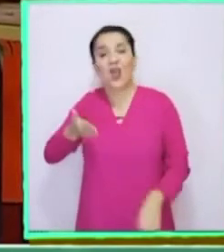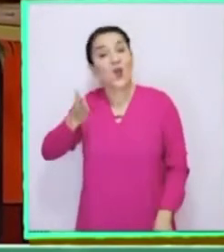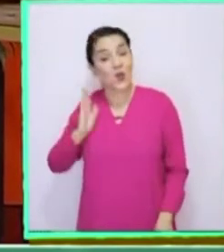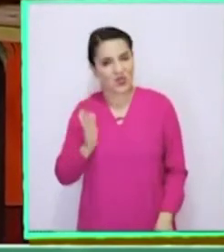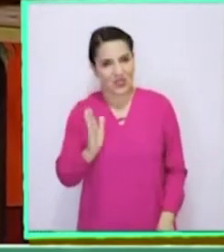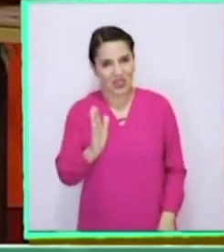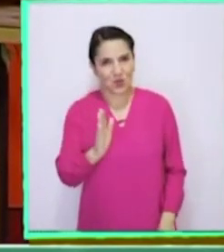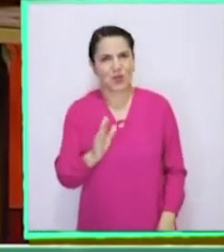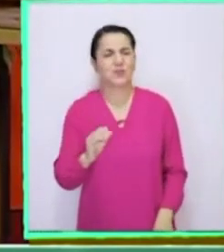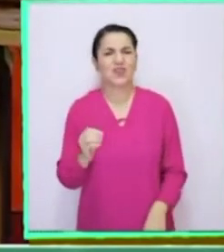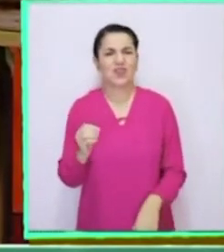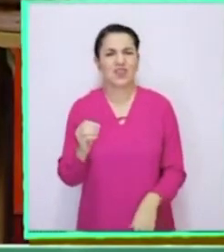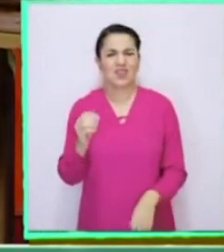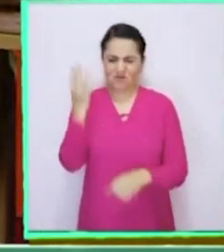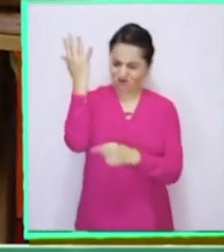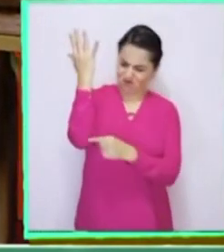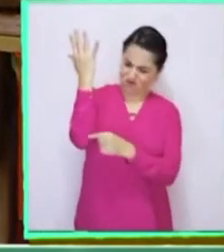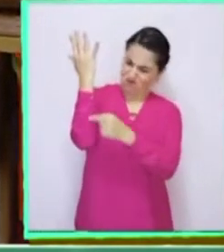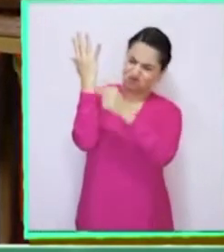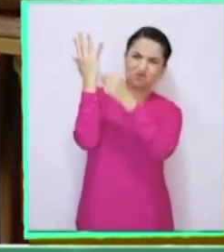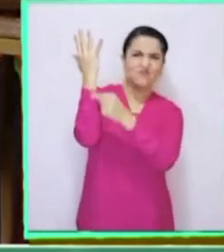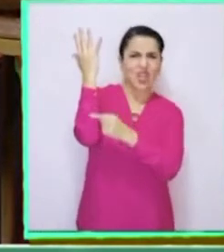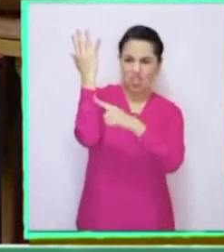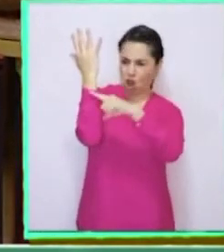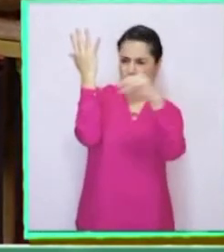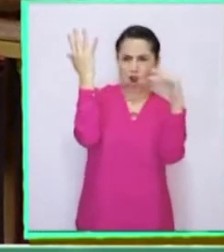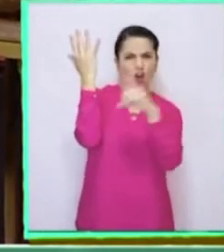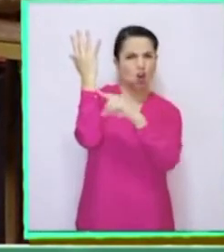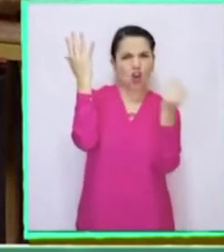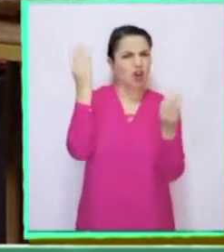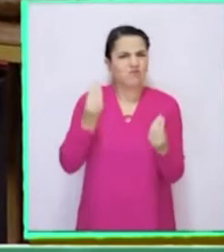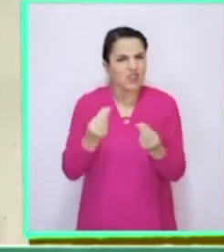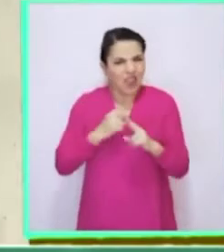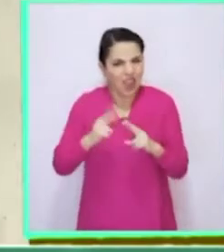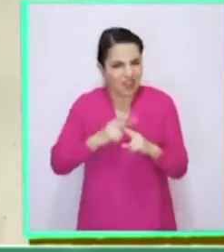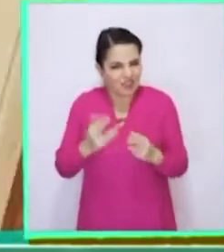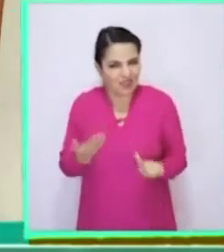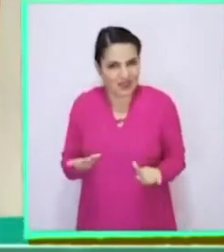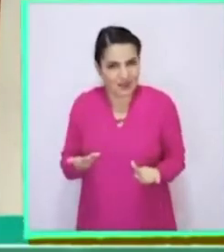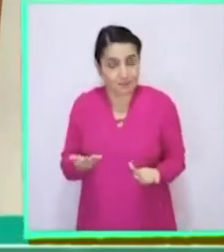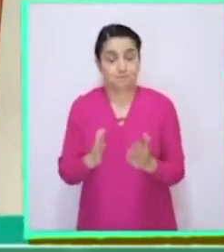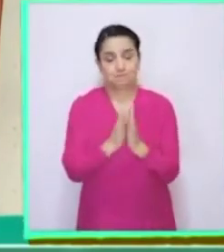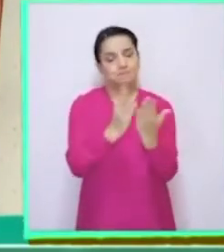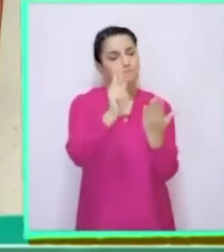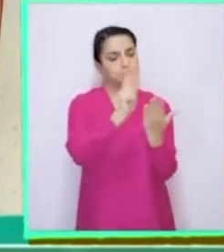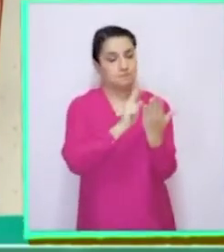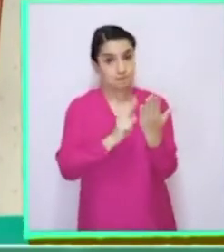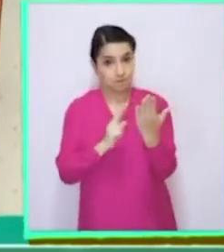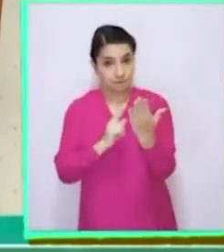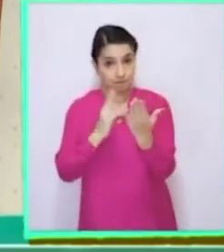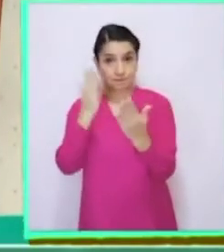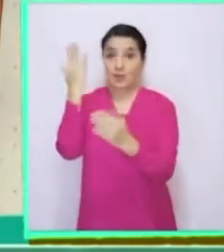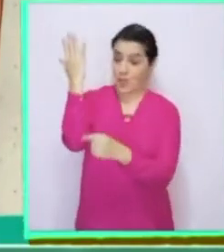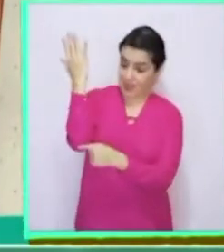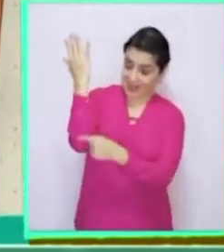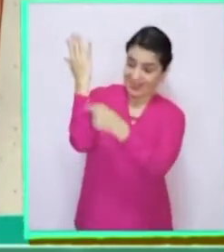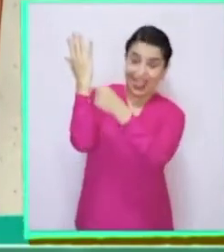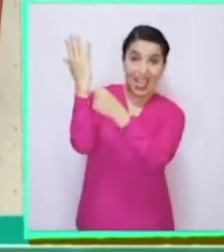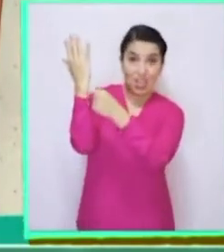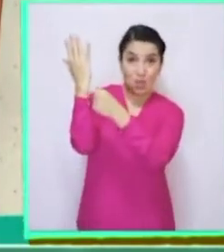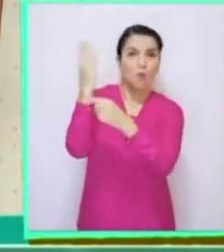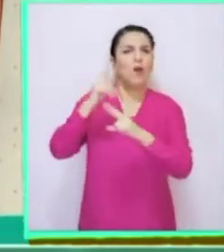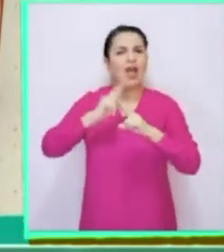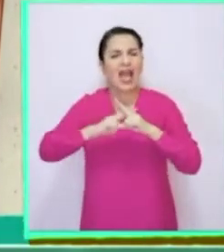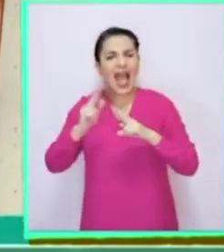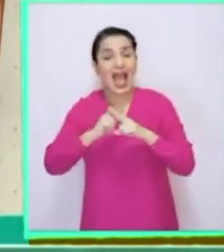¿Cuál será la función ahora del tallo o de la hoja? Veamos lo que dice aquí. El tallo de las plantas tiene